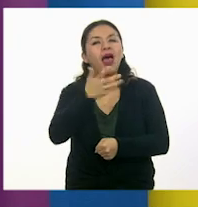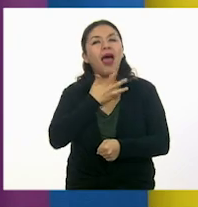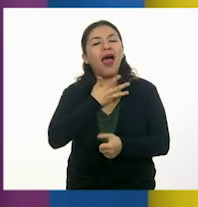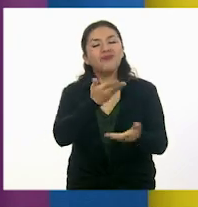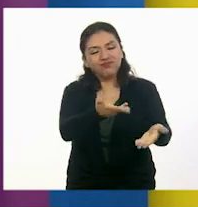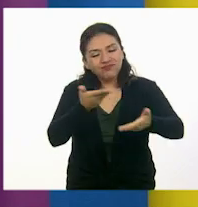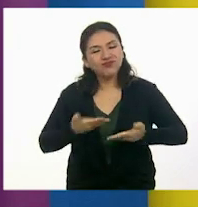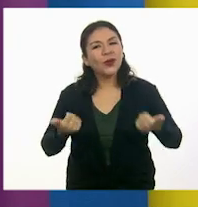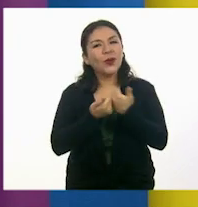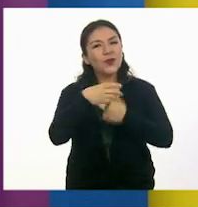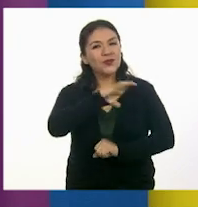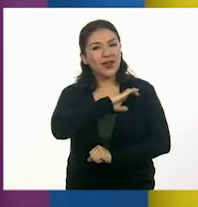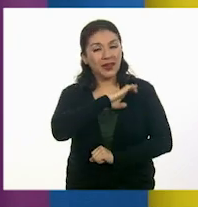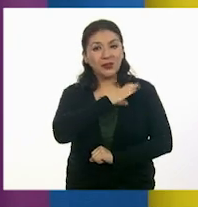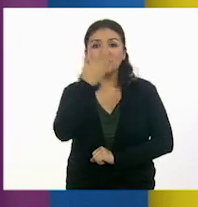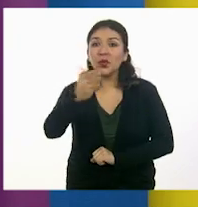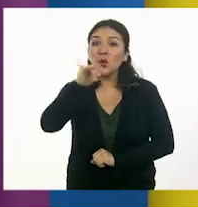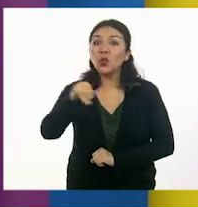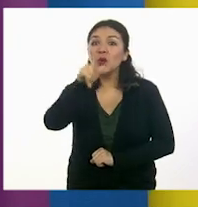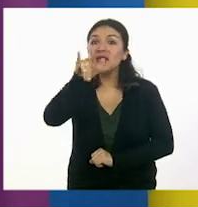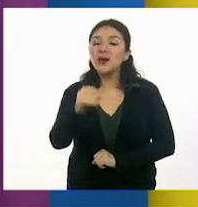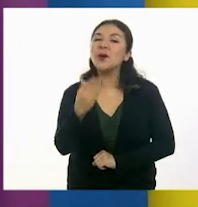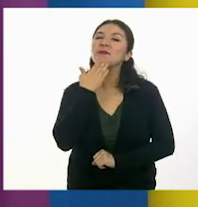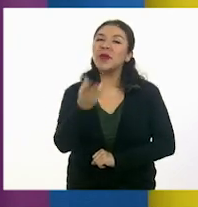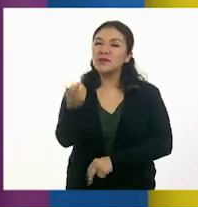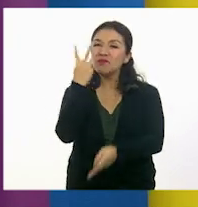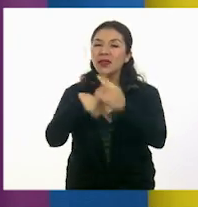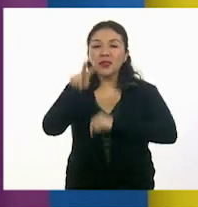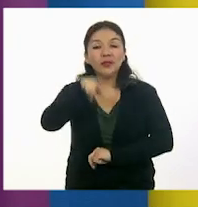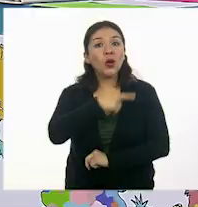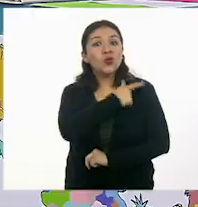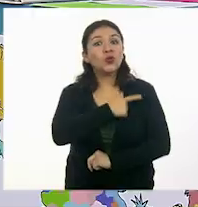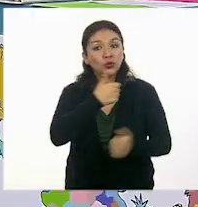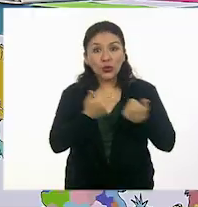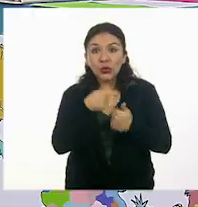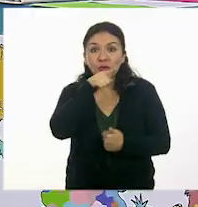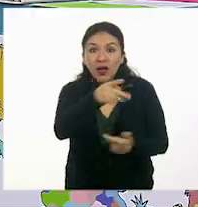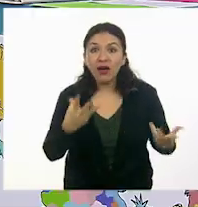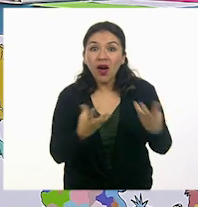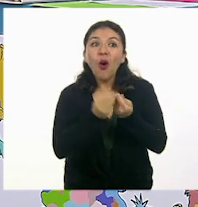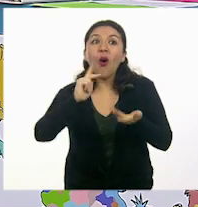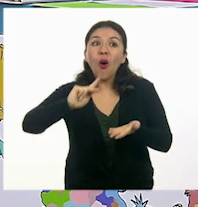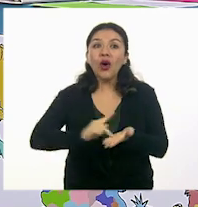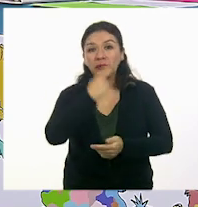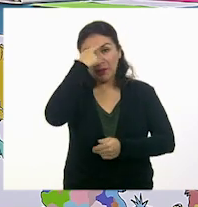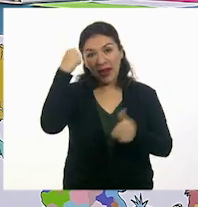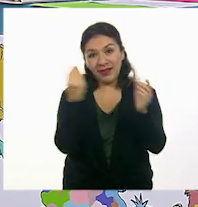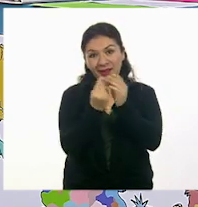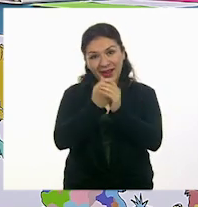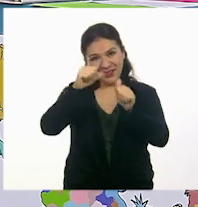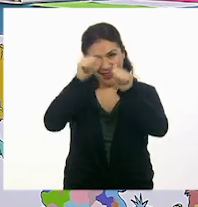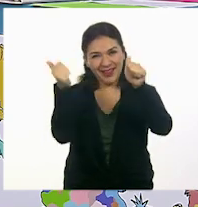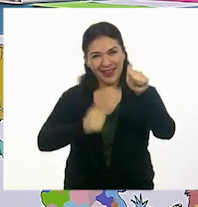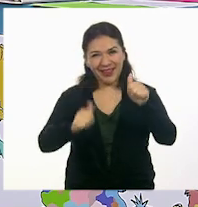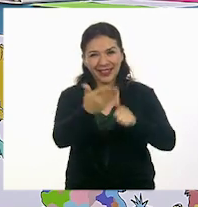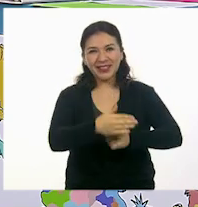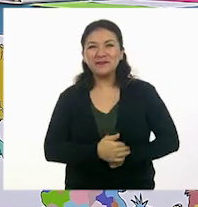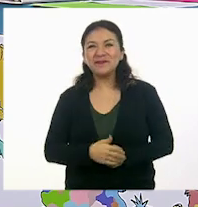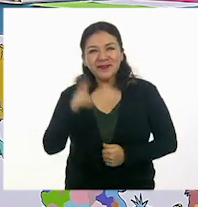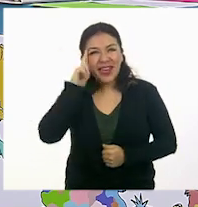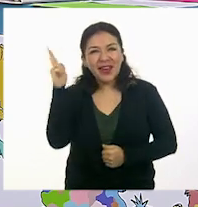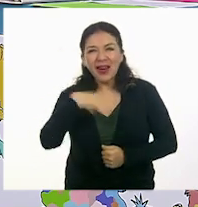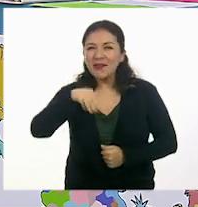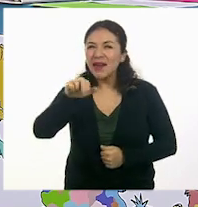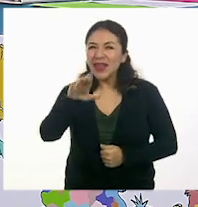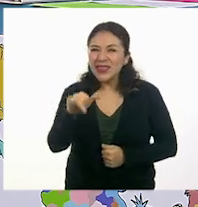mucho cariño. Julio Torres, bienvenidos. Un gusto compartir contigo una vez más nuestra clase de artes. Hola María,